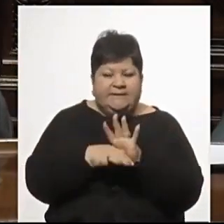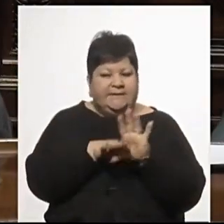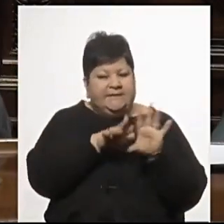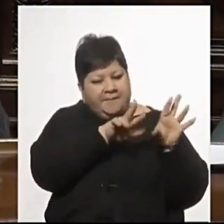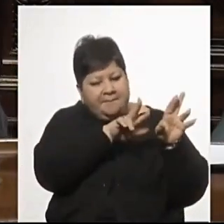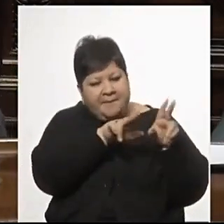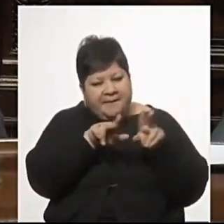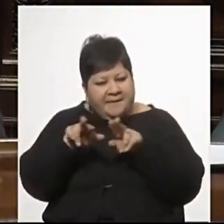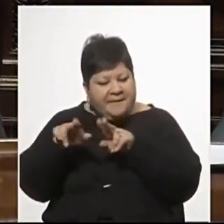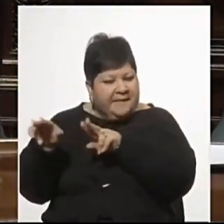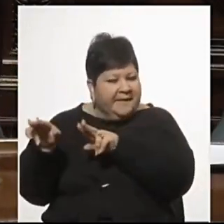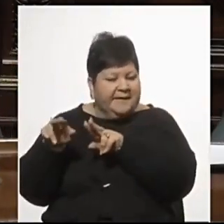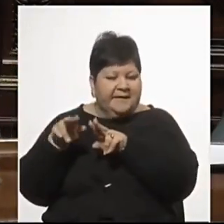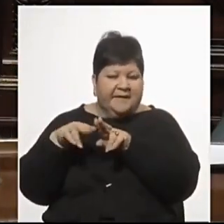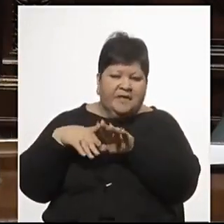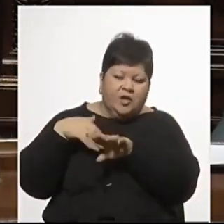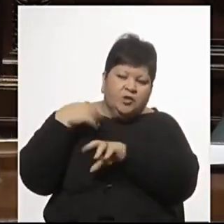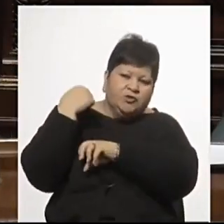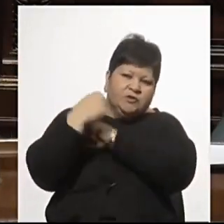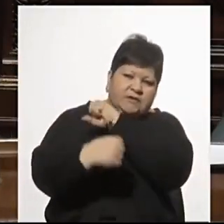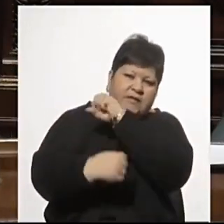a lo largo de los años.